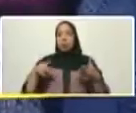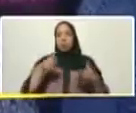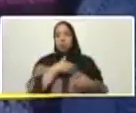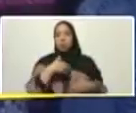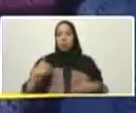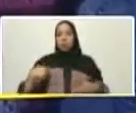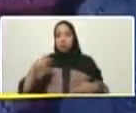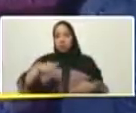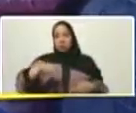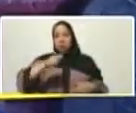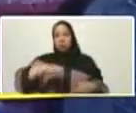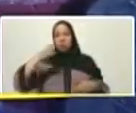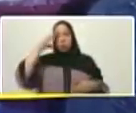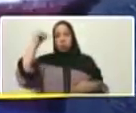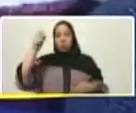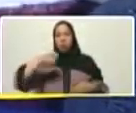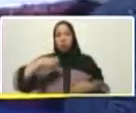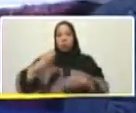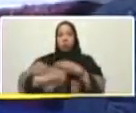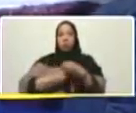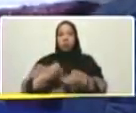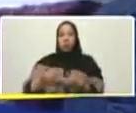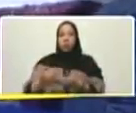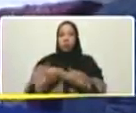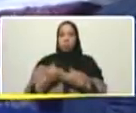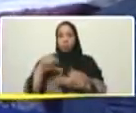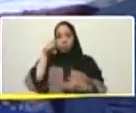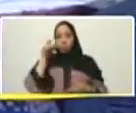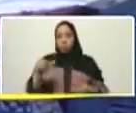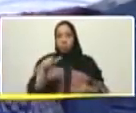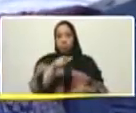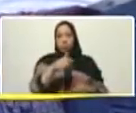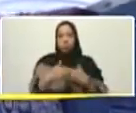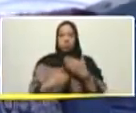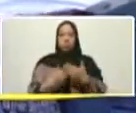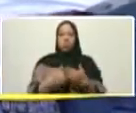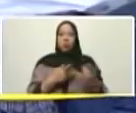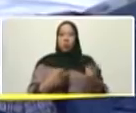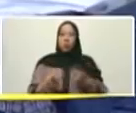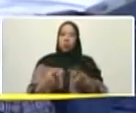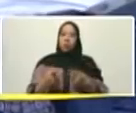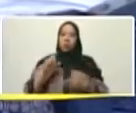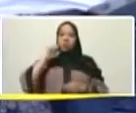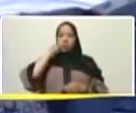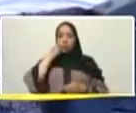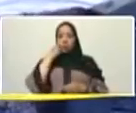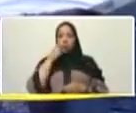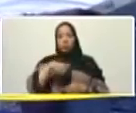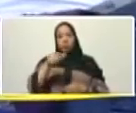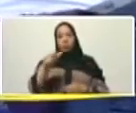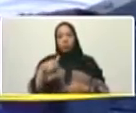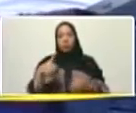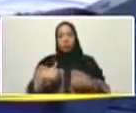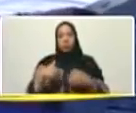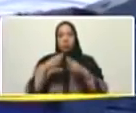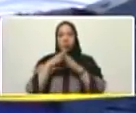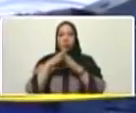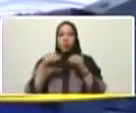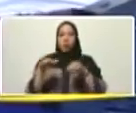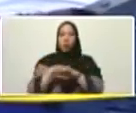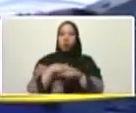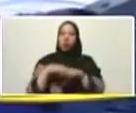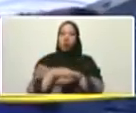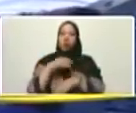agradecer a Dios que nos está dando esta victoria a usted presidente por honrar un compromiso a todo el gobierno